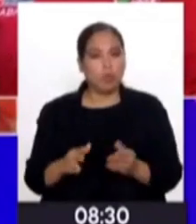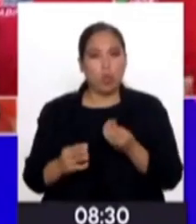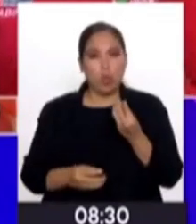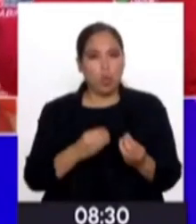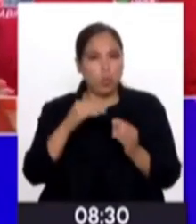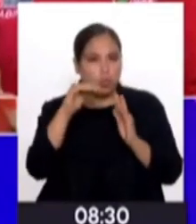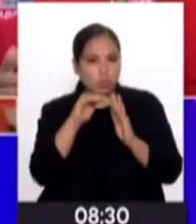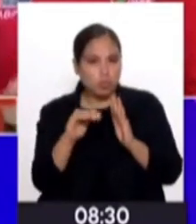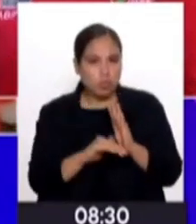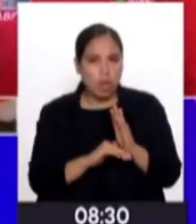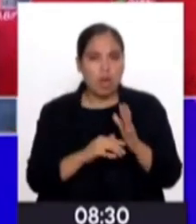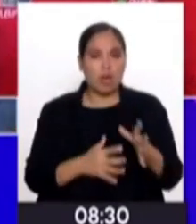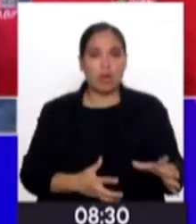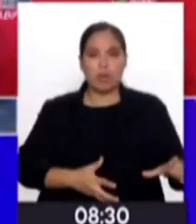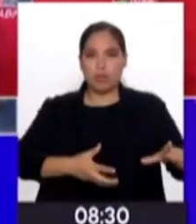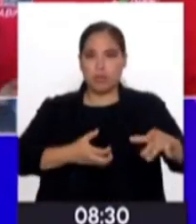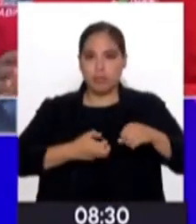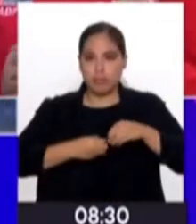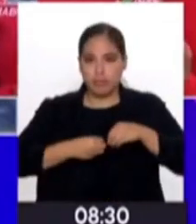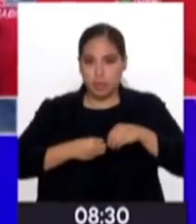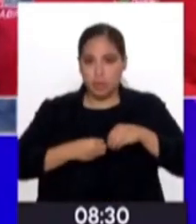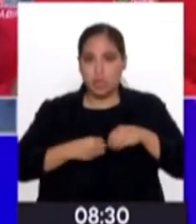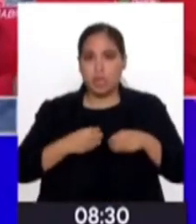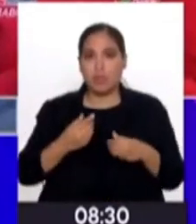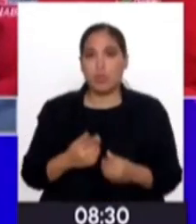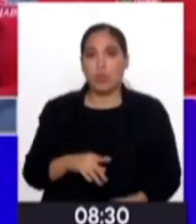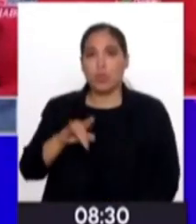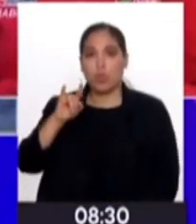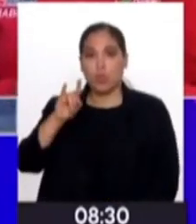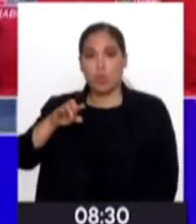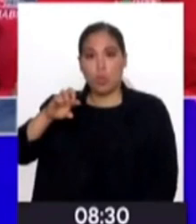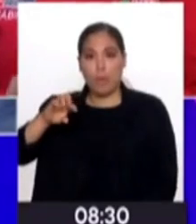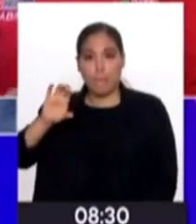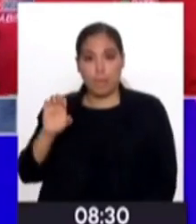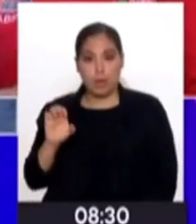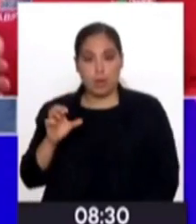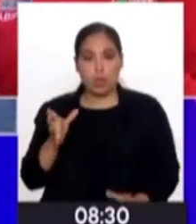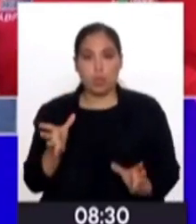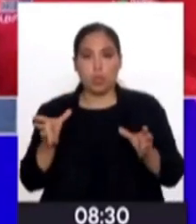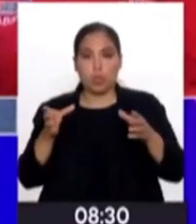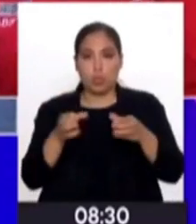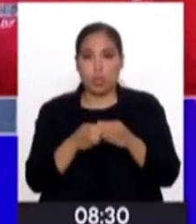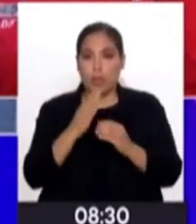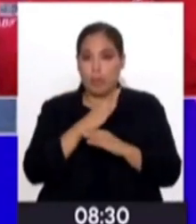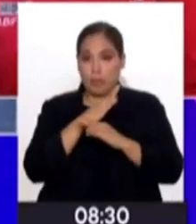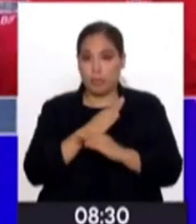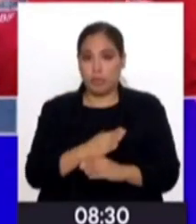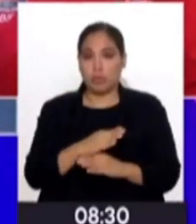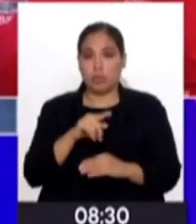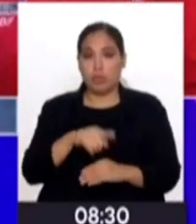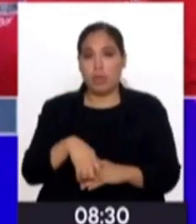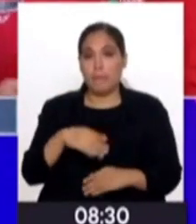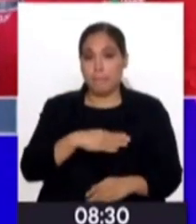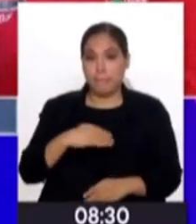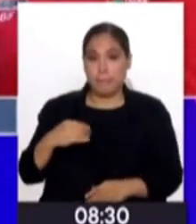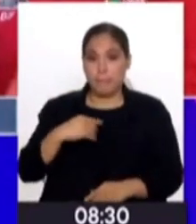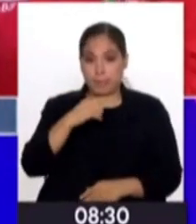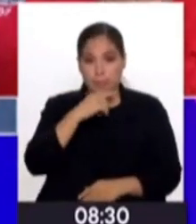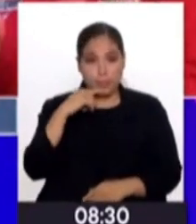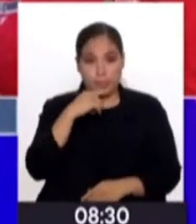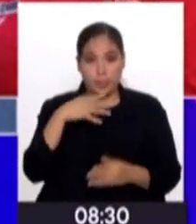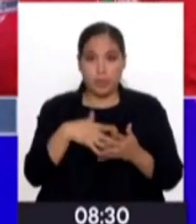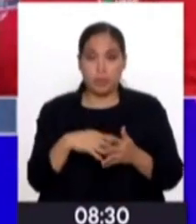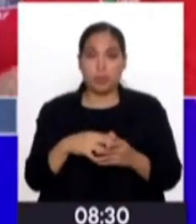Nosotros los recibimos a través de la UPE, que es la Unidad de Prevención Especial del Ministerio de la Mujer y Poblaciones